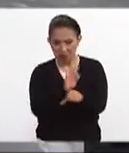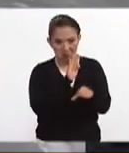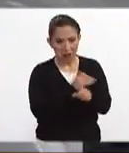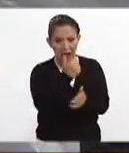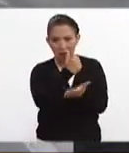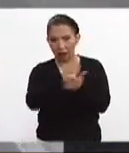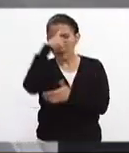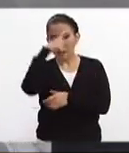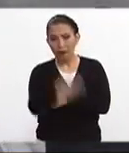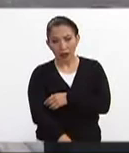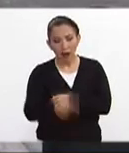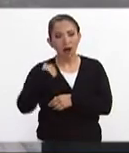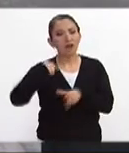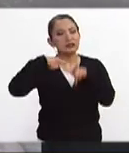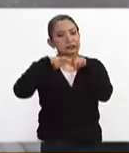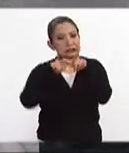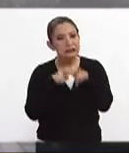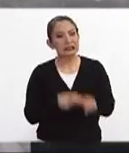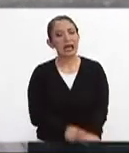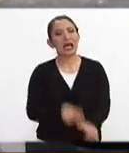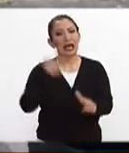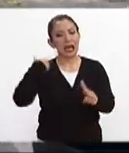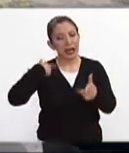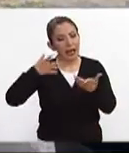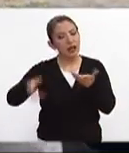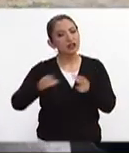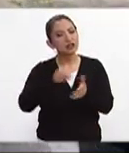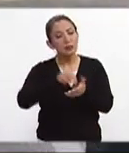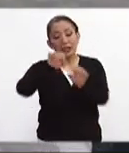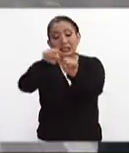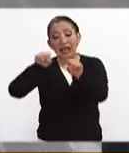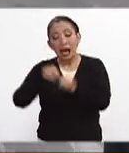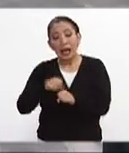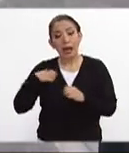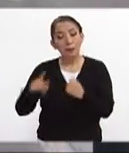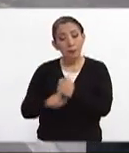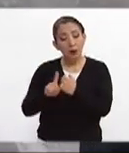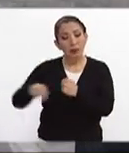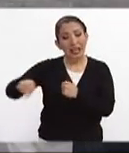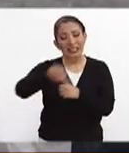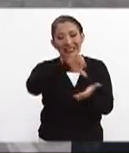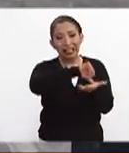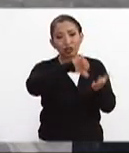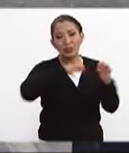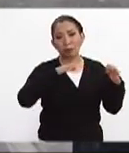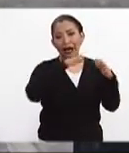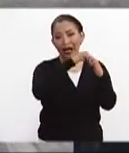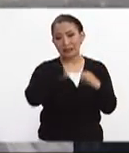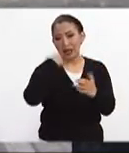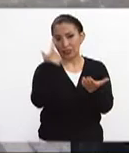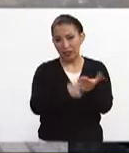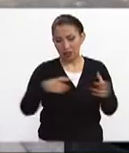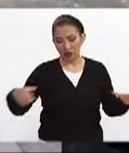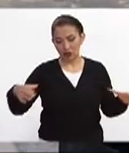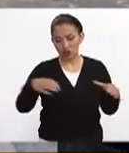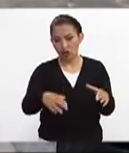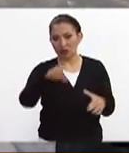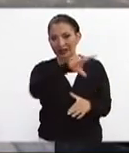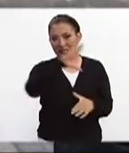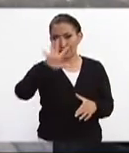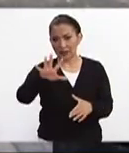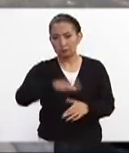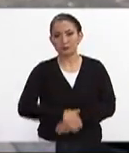manera en la Ciudad de México. Se mantiene en operación la Sala de Crisis y el Centro de Operaciones de Emergencias en las instalaciones del